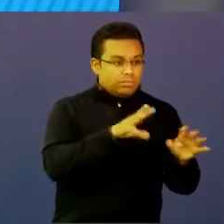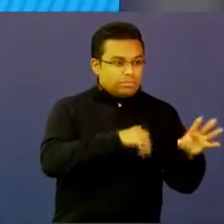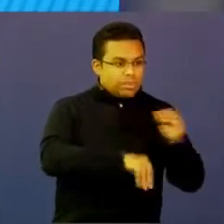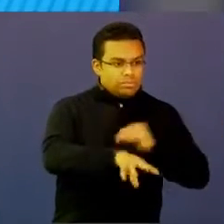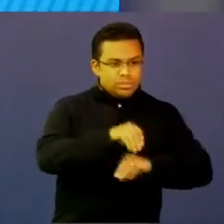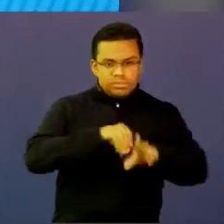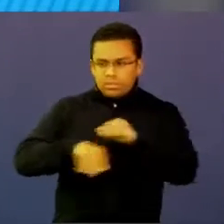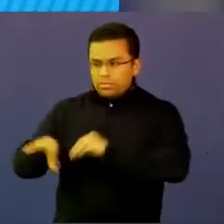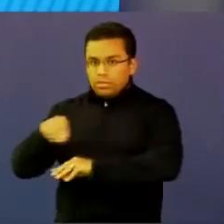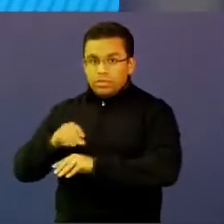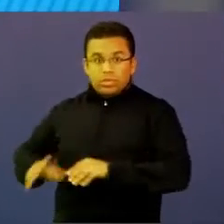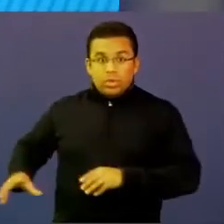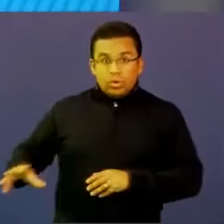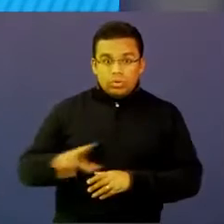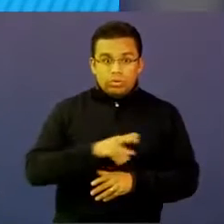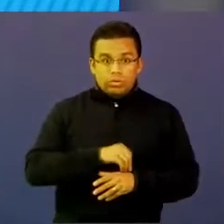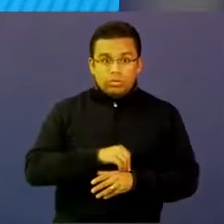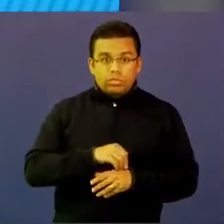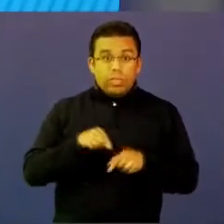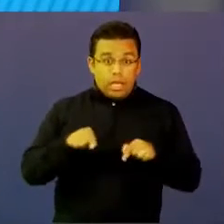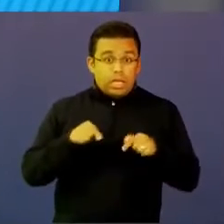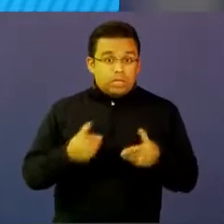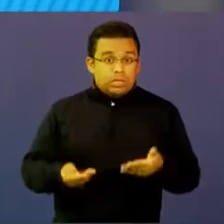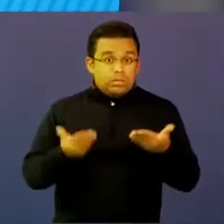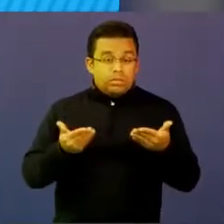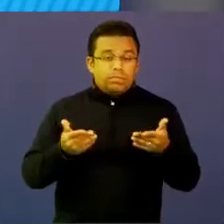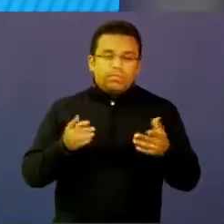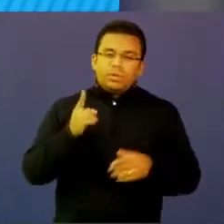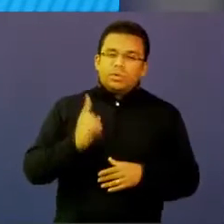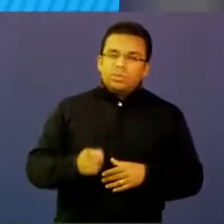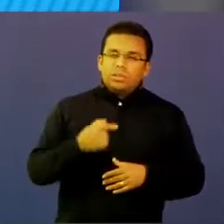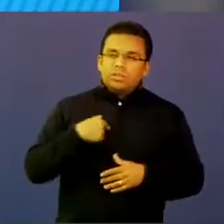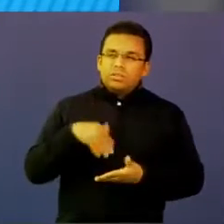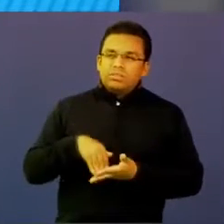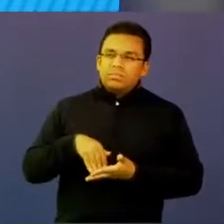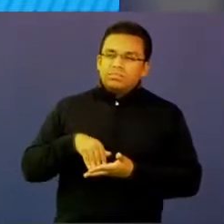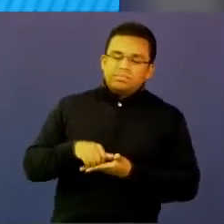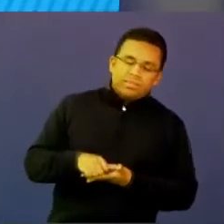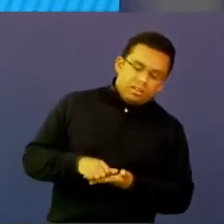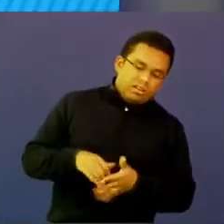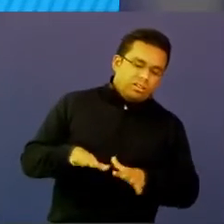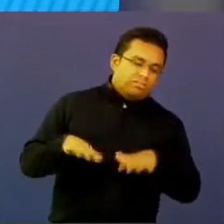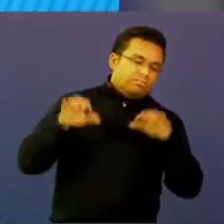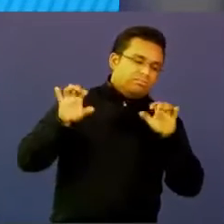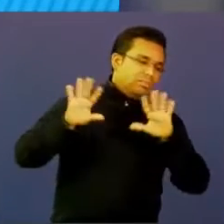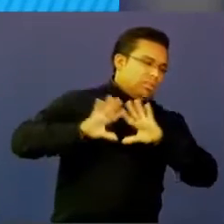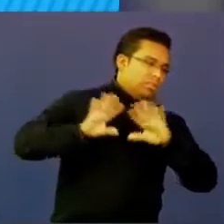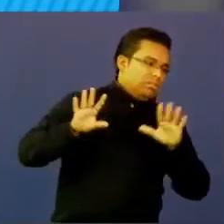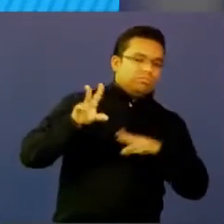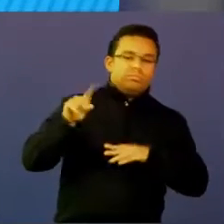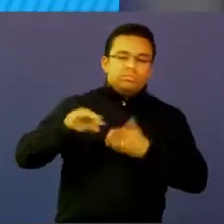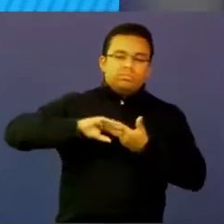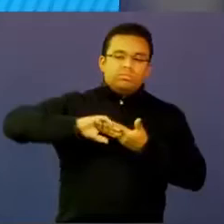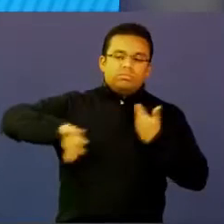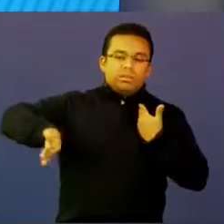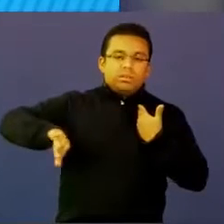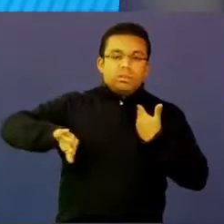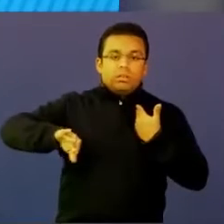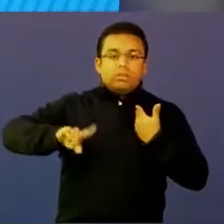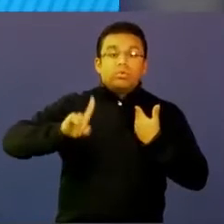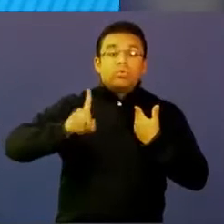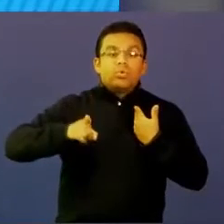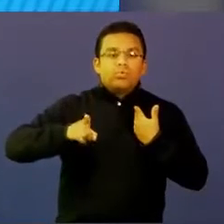dominio de tecnologías, lo que más lo hace desfallecer es no tener un par o no tener un interlocutor. Entonces pienso que en eso